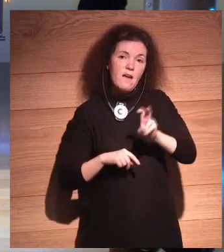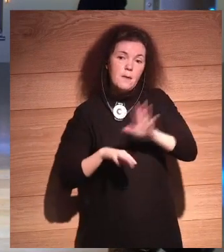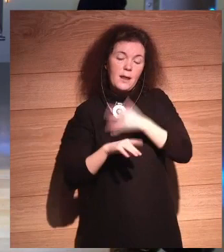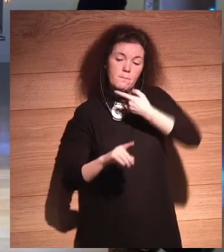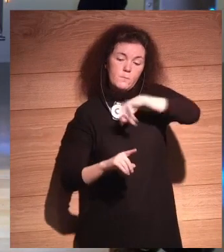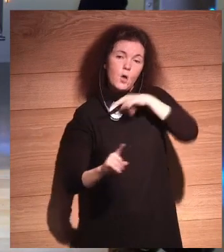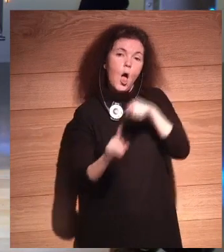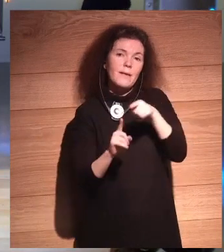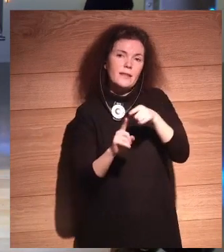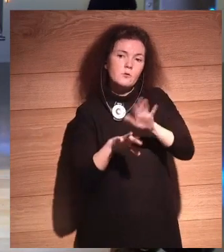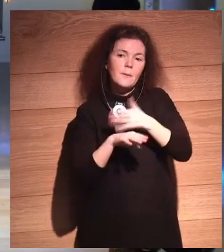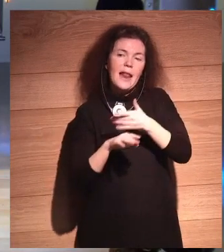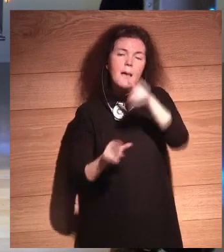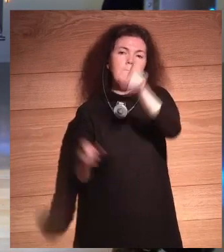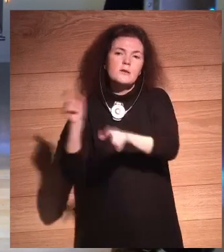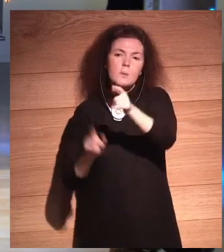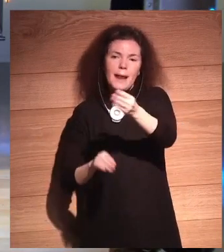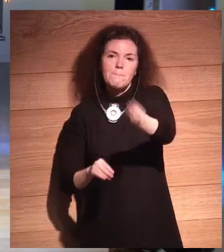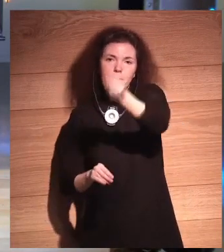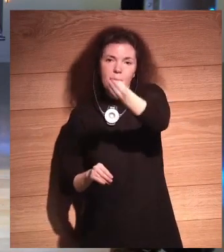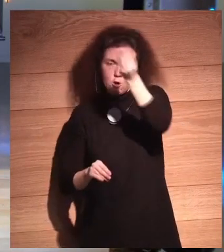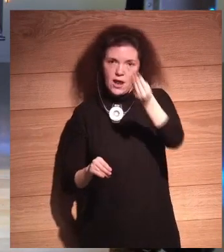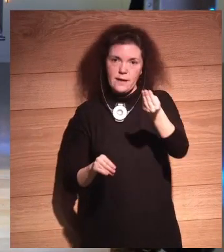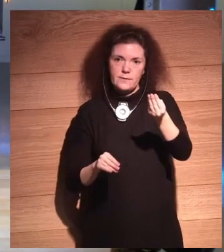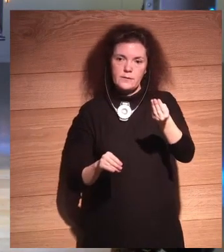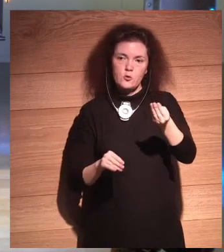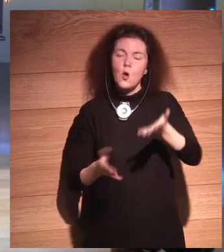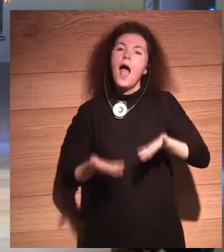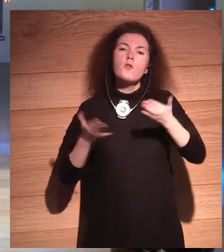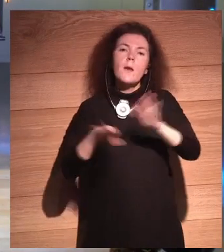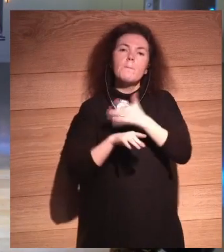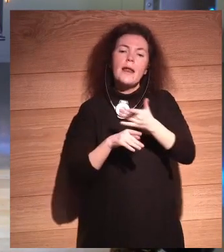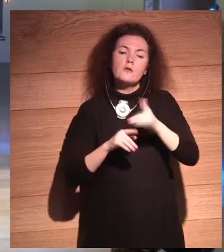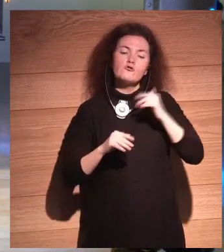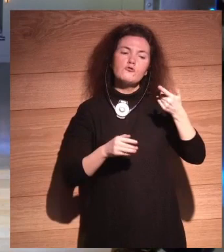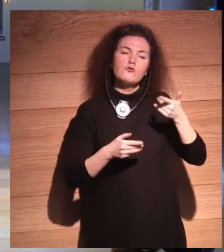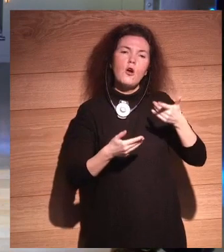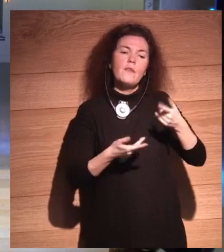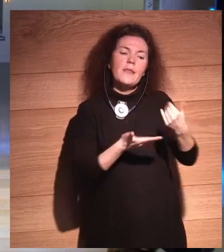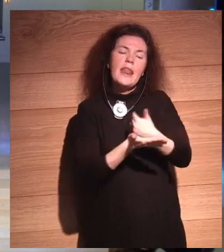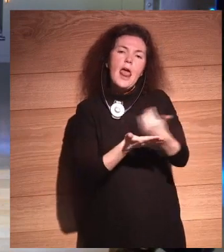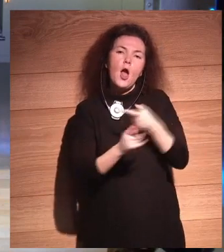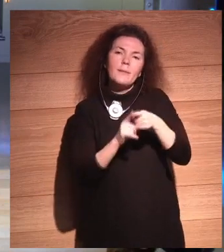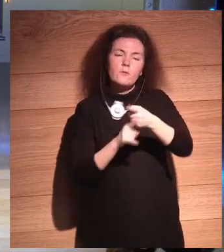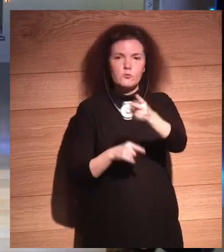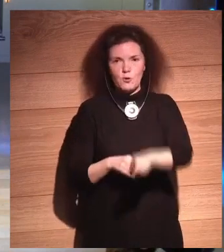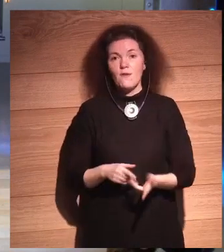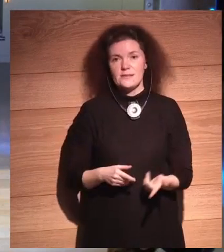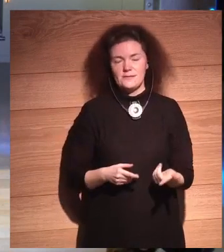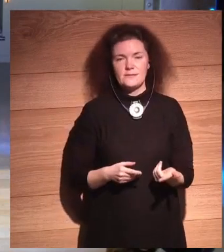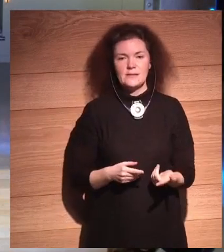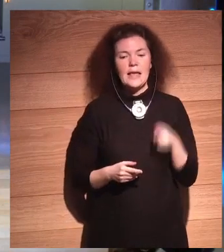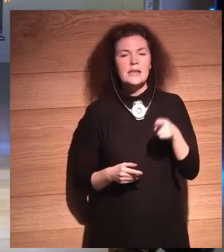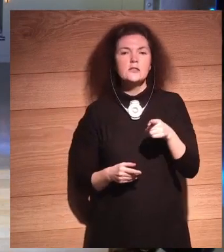propósitos, es decir, para ser mejores seres humanos, y no para ayudarse a sí misma a ganar más dinero. Esto, si no,